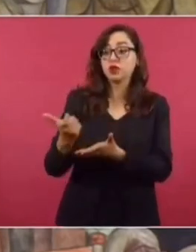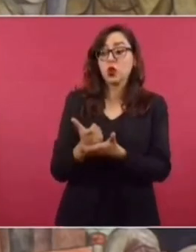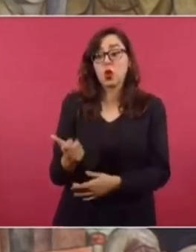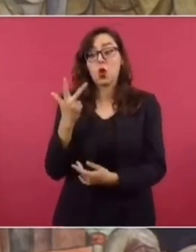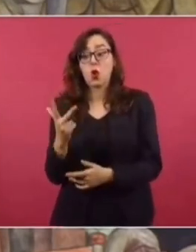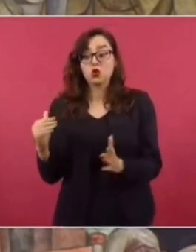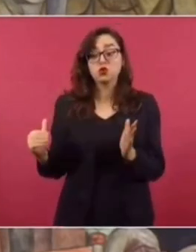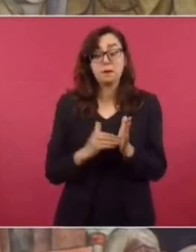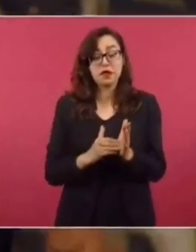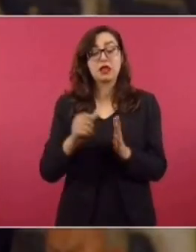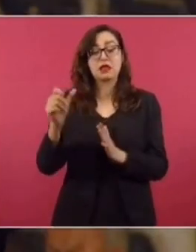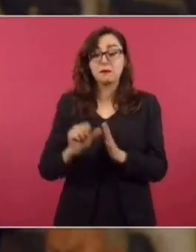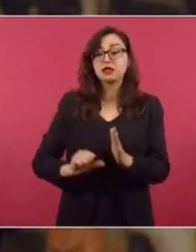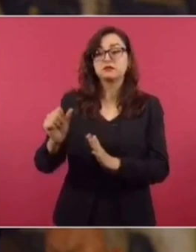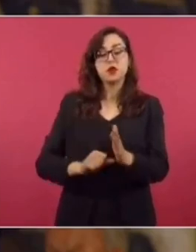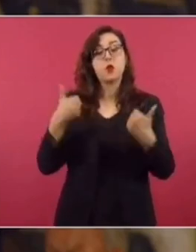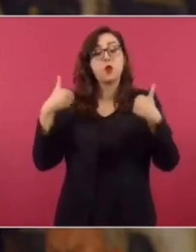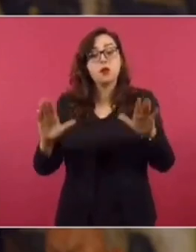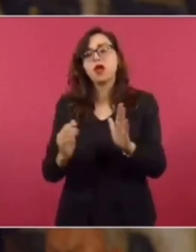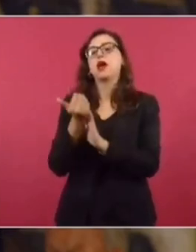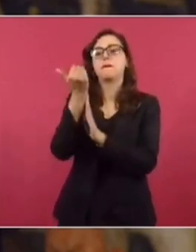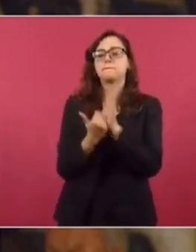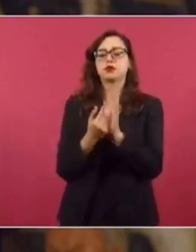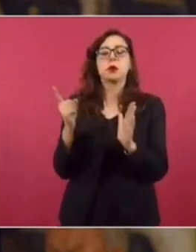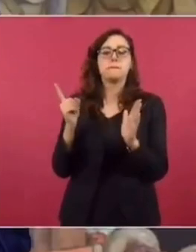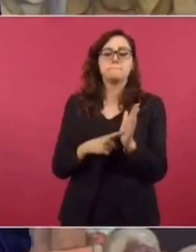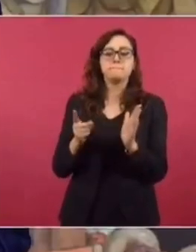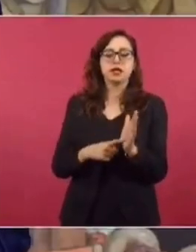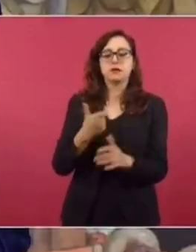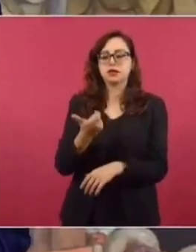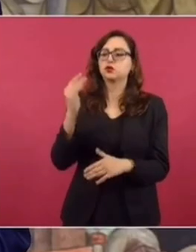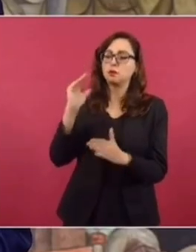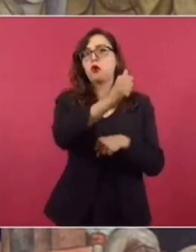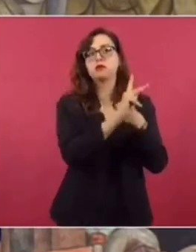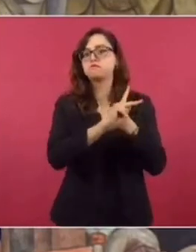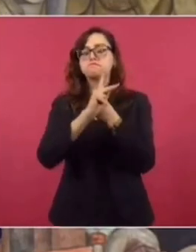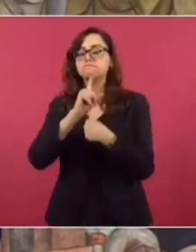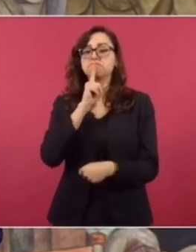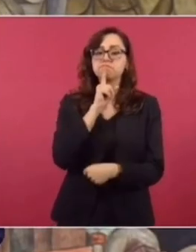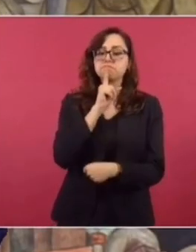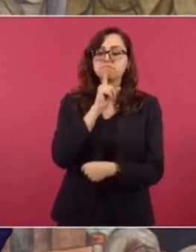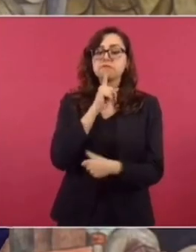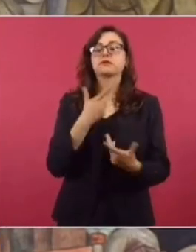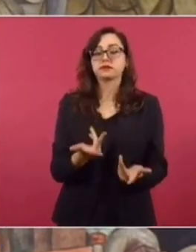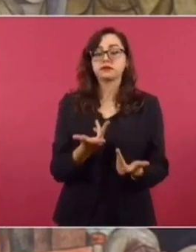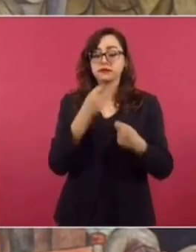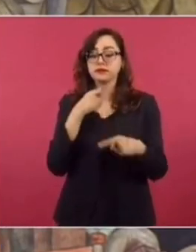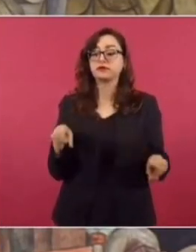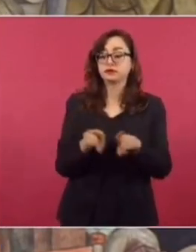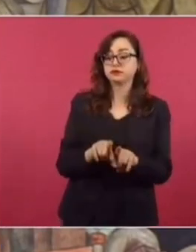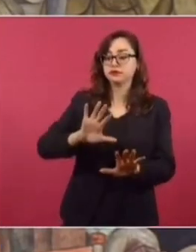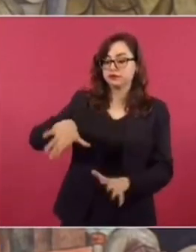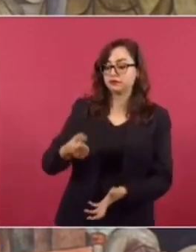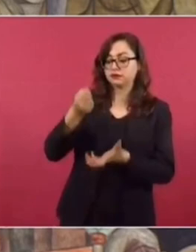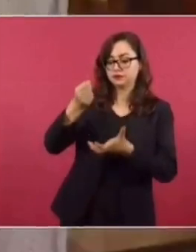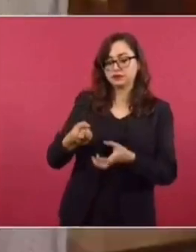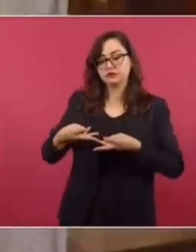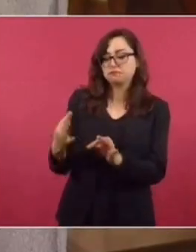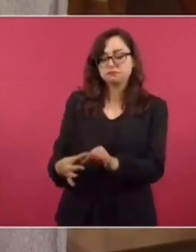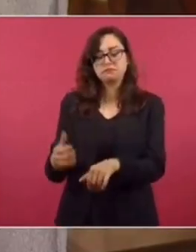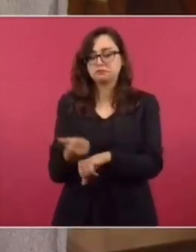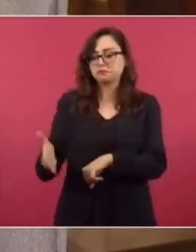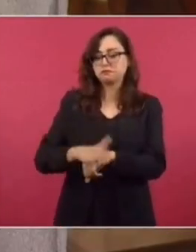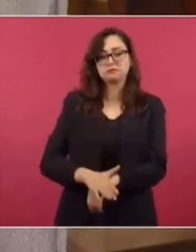hubiese bajado a 7 mil 900, es decir, una pérdida del 12%. Un buen manejo del presupuesto nos ha permitido incrementar considerablemente